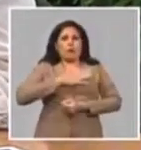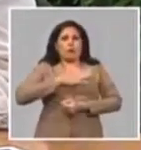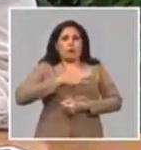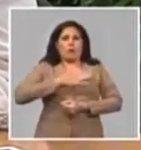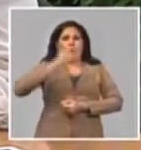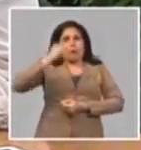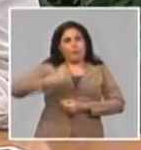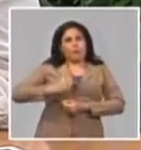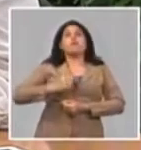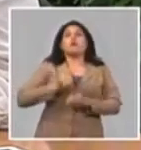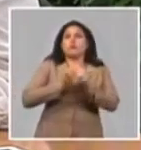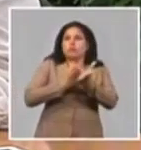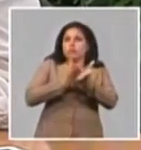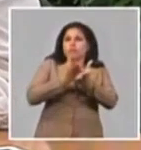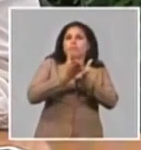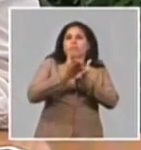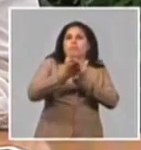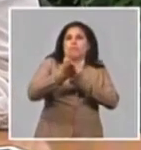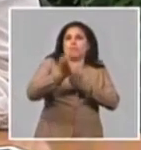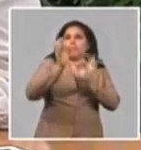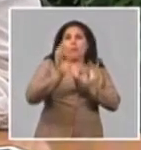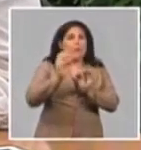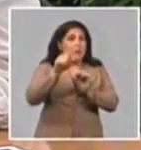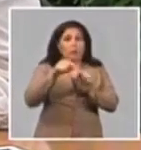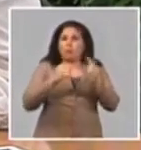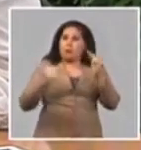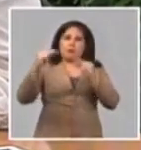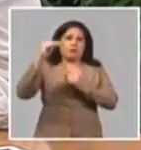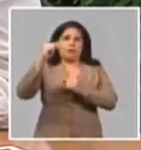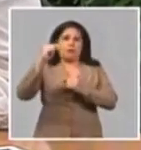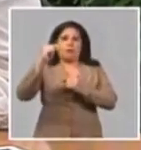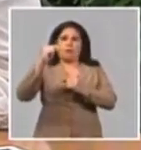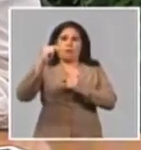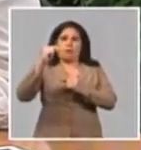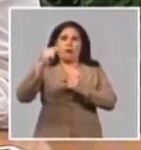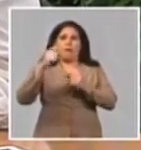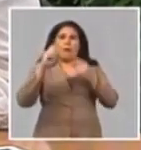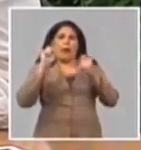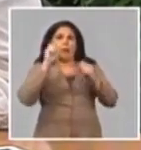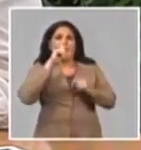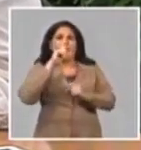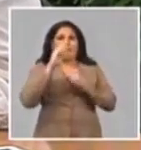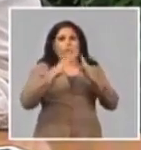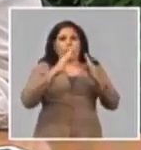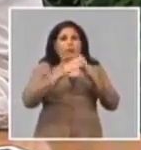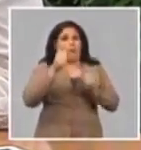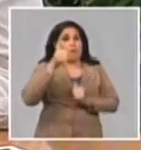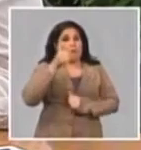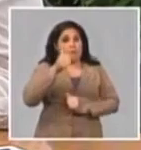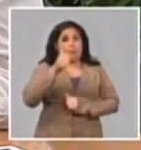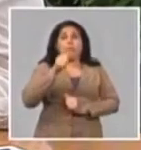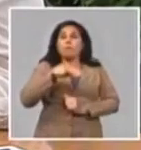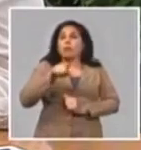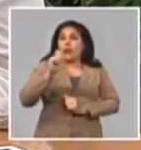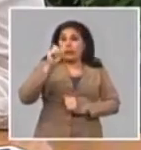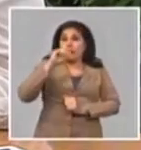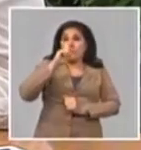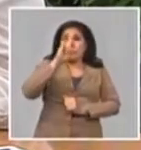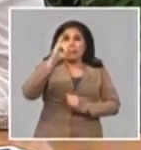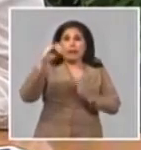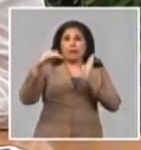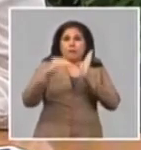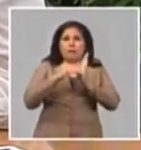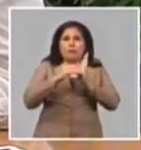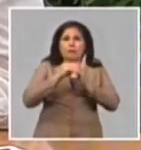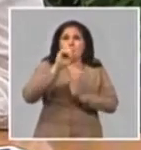continúa siendo el que más aporta a las terminaciones de vivienda, se terminaron 6